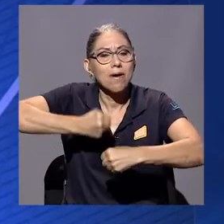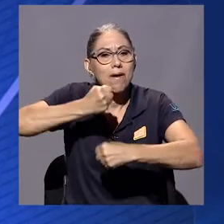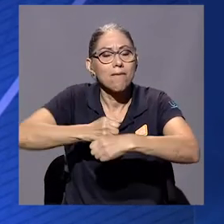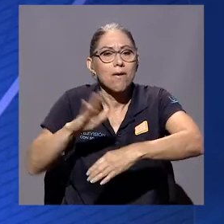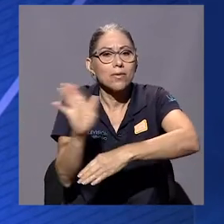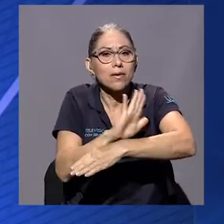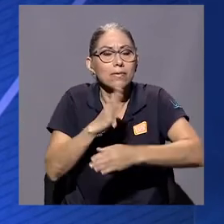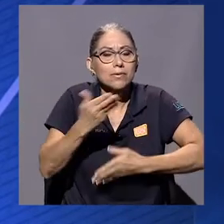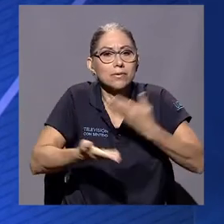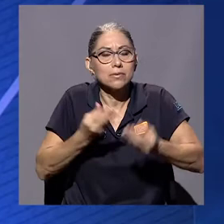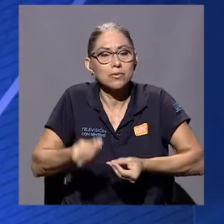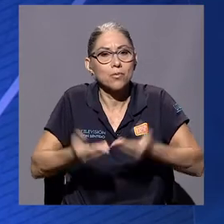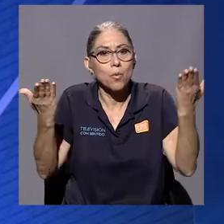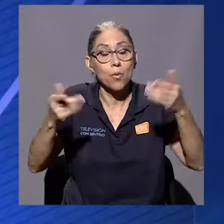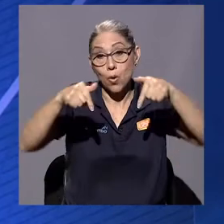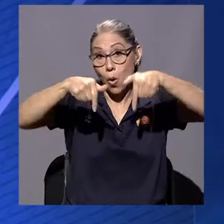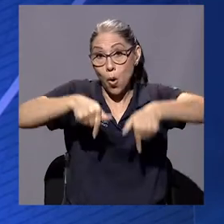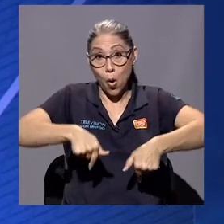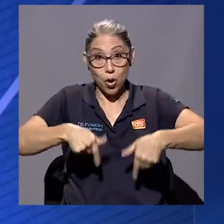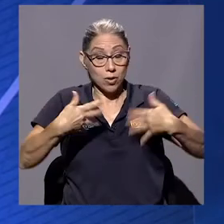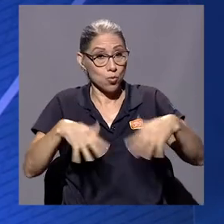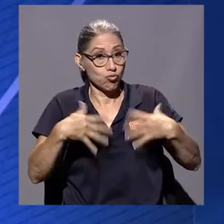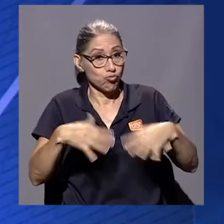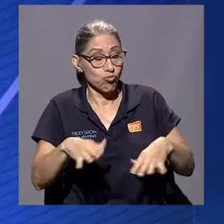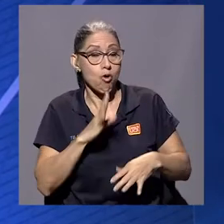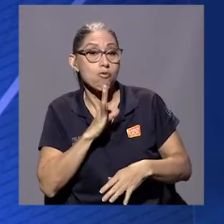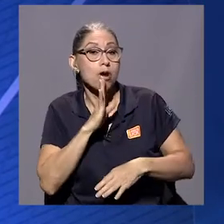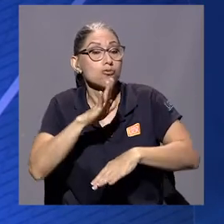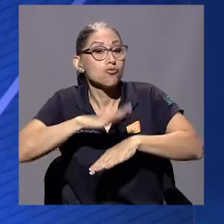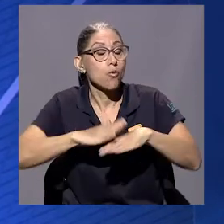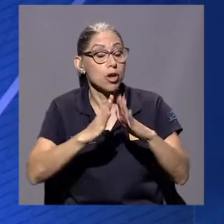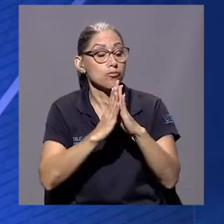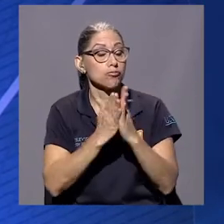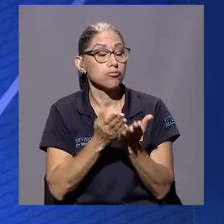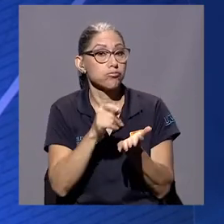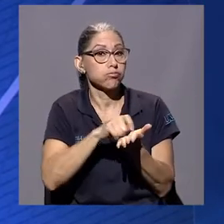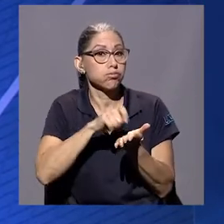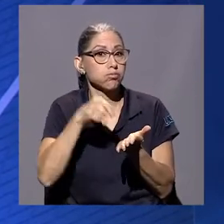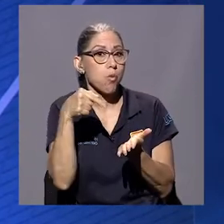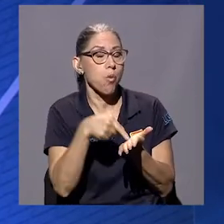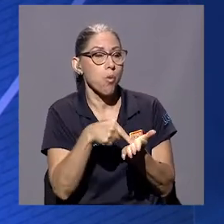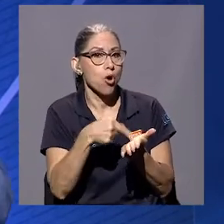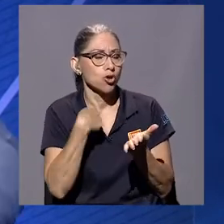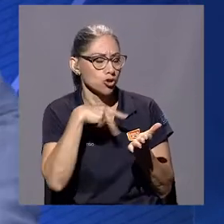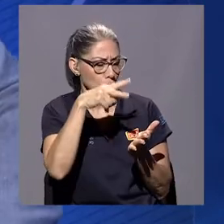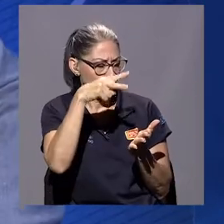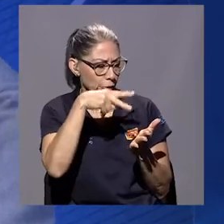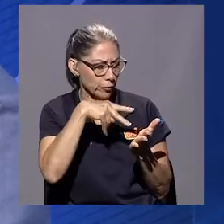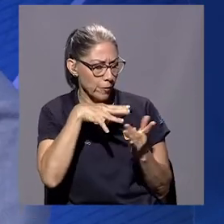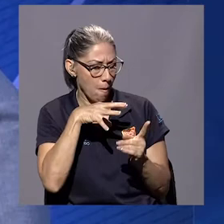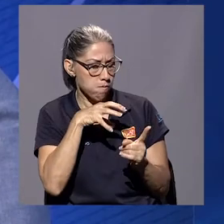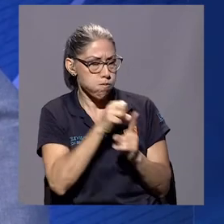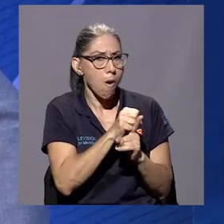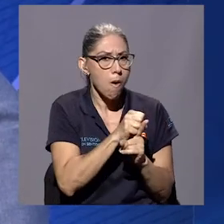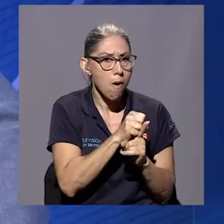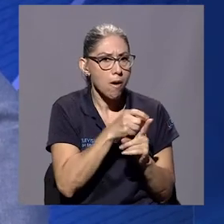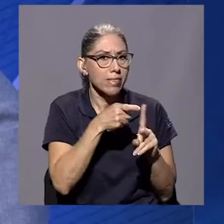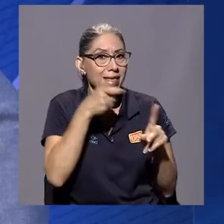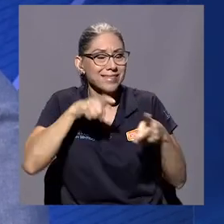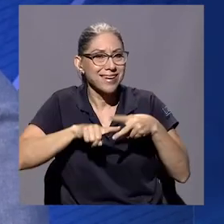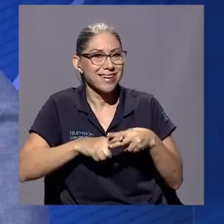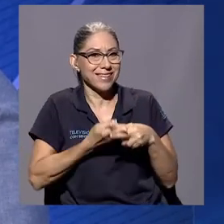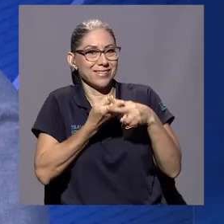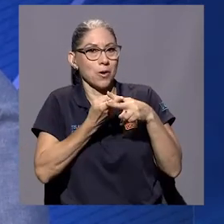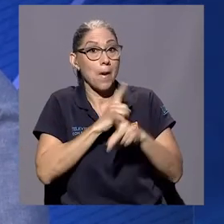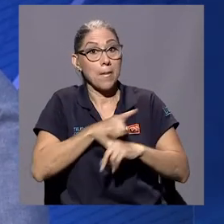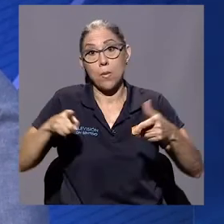público. El día de hoy tengo el gusto de conversar sobre una novela, la verdad que me atrapó desde el inicio, pero